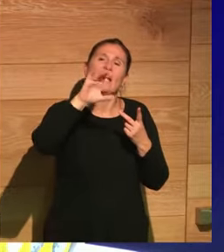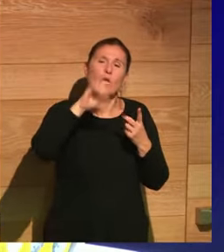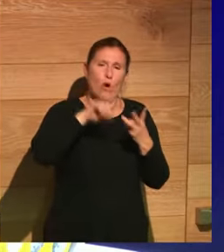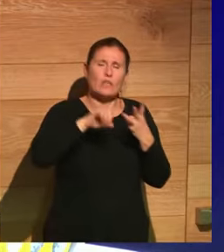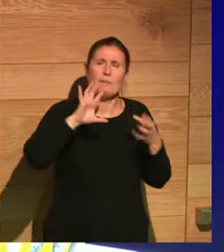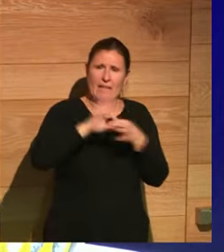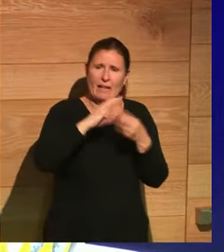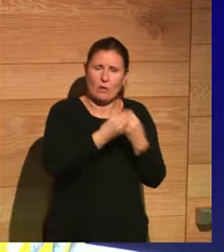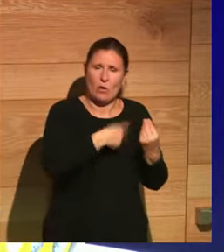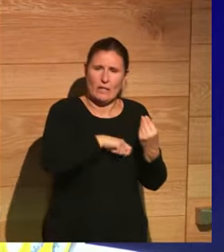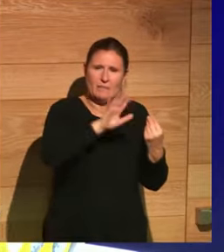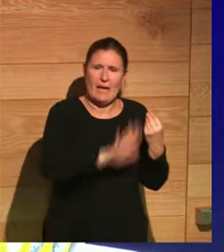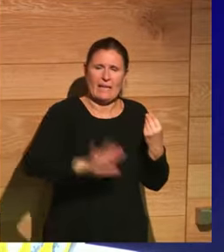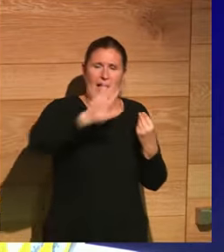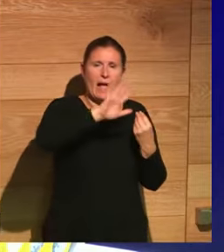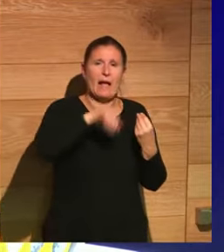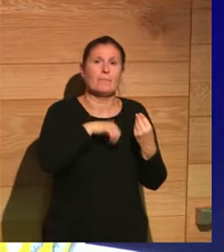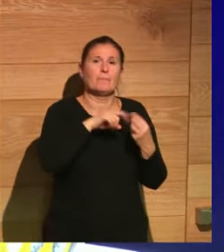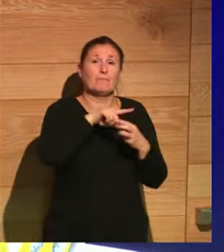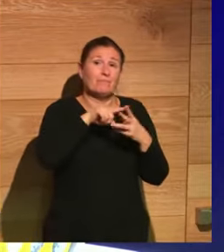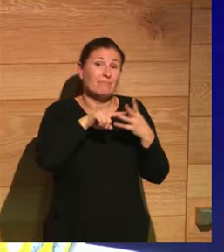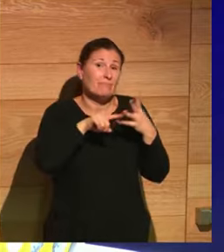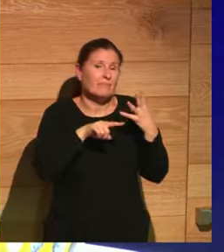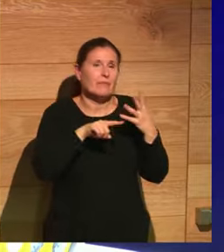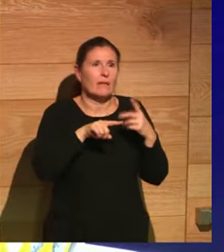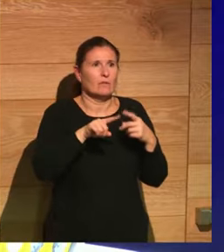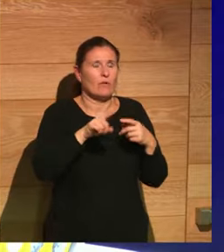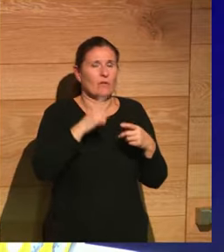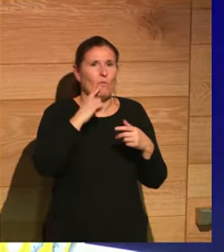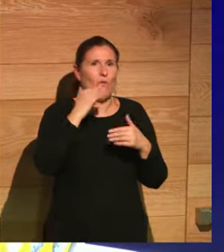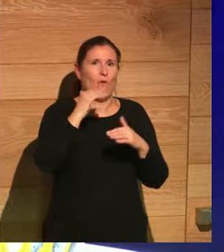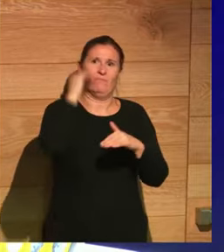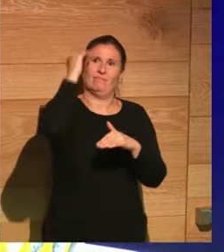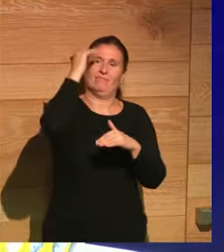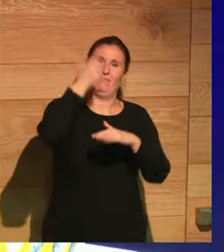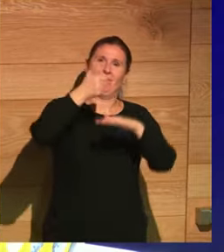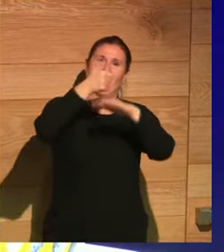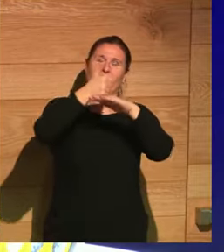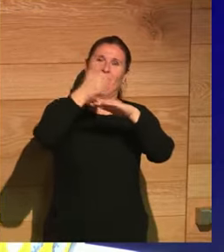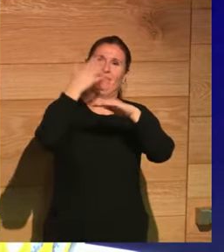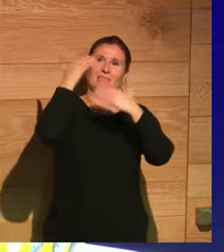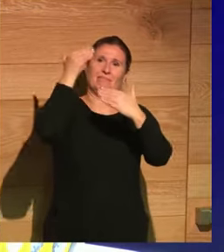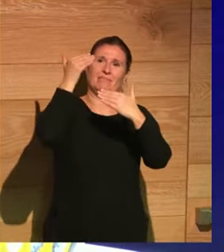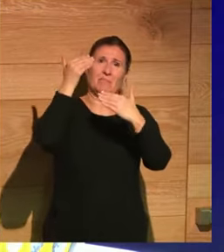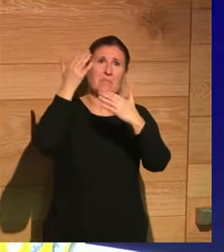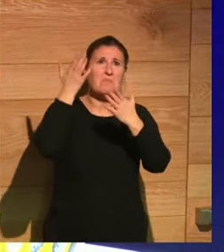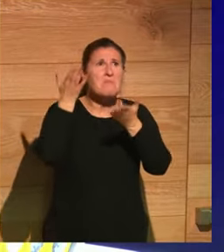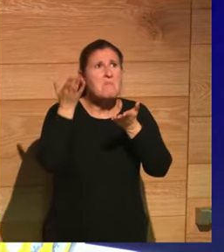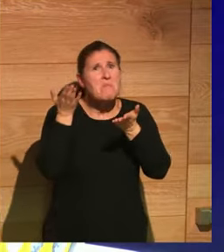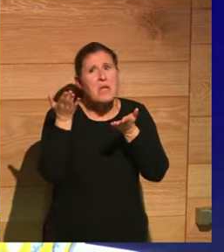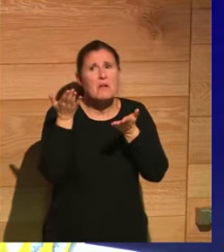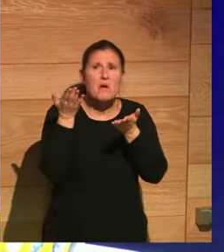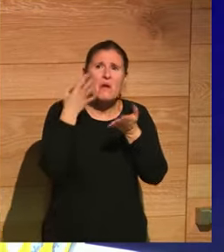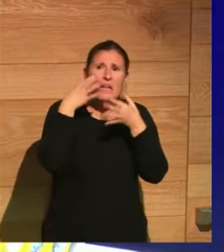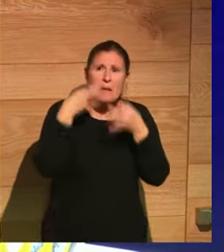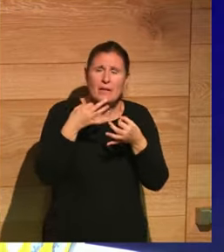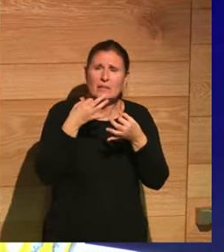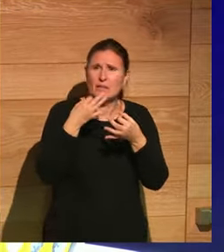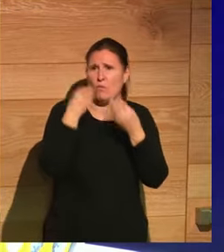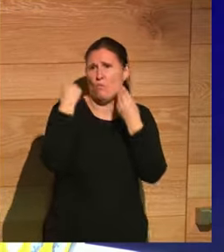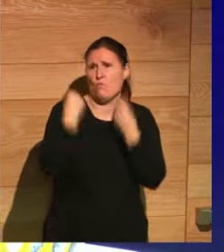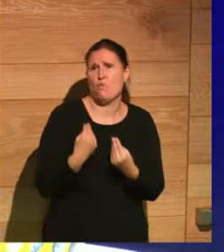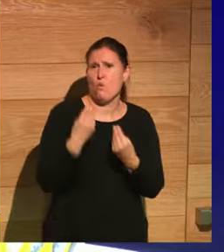península ibérica con Hispania entonces claro es como que los tenemos como en un pedestal cuando en realidad no tendría por qué ser así lo primero